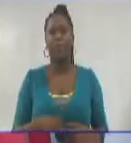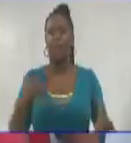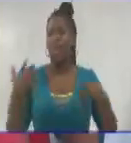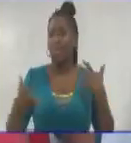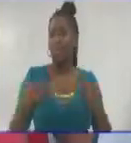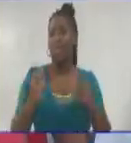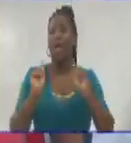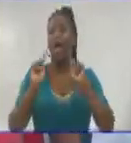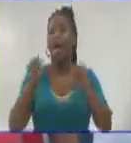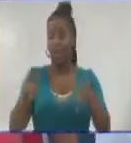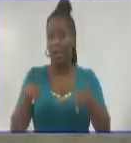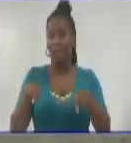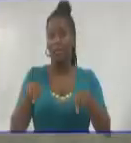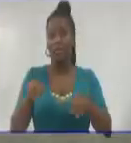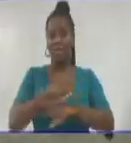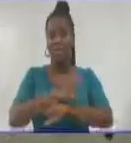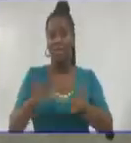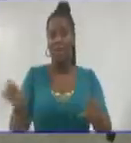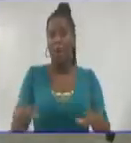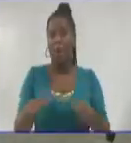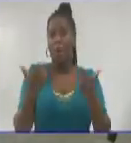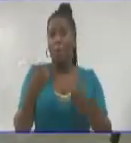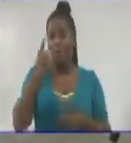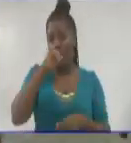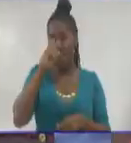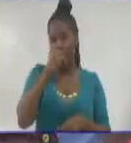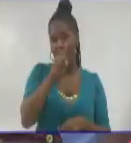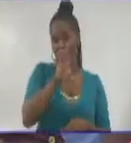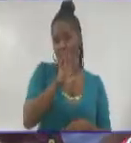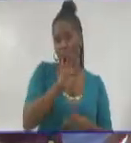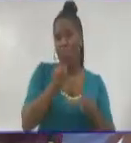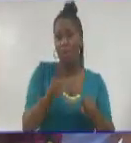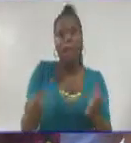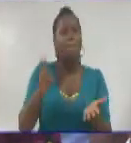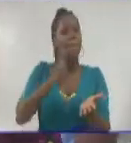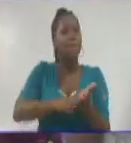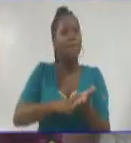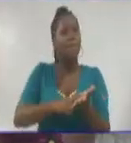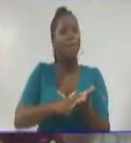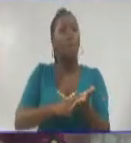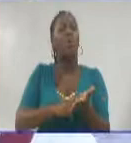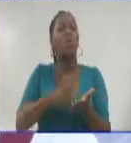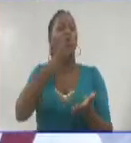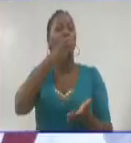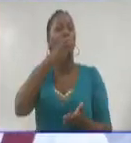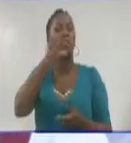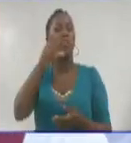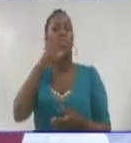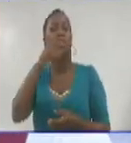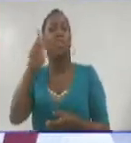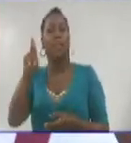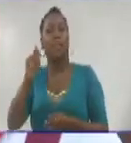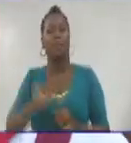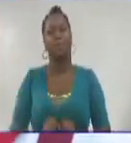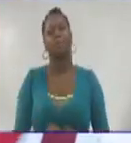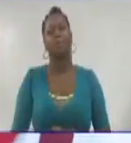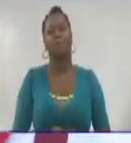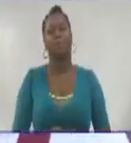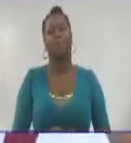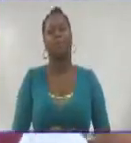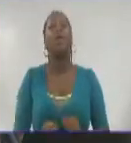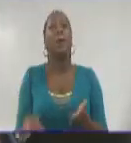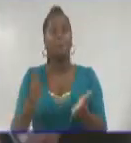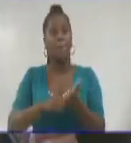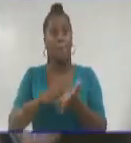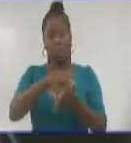también para que arribantes a la edad de 14 años se iniciaran como miembros de los Comités de Defensa de la Revolución. El miembro del